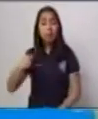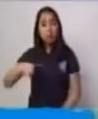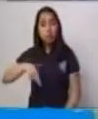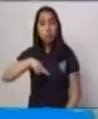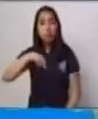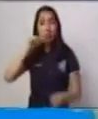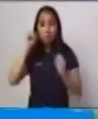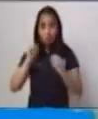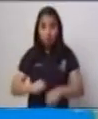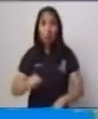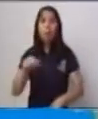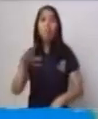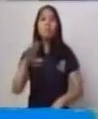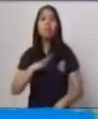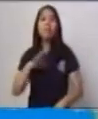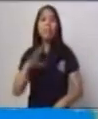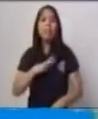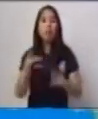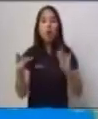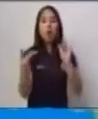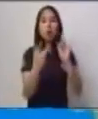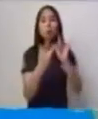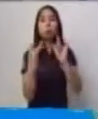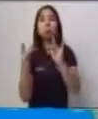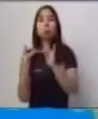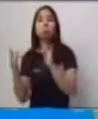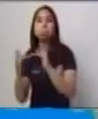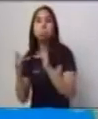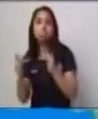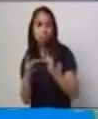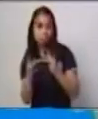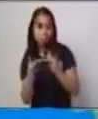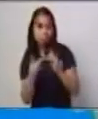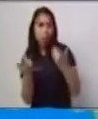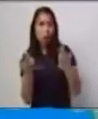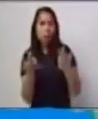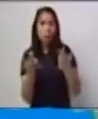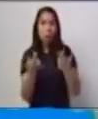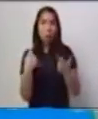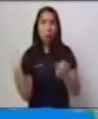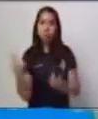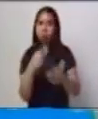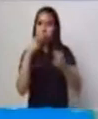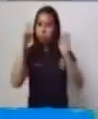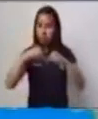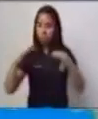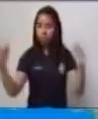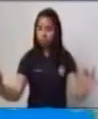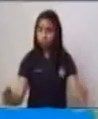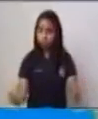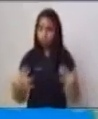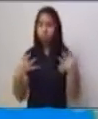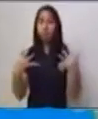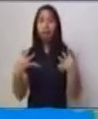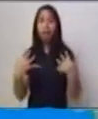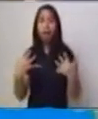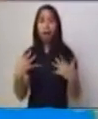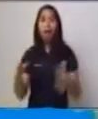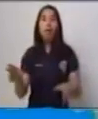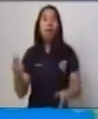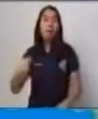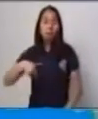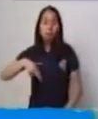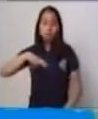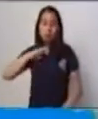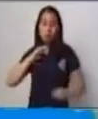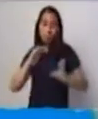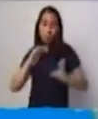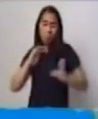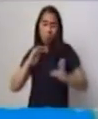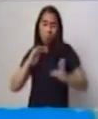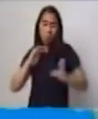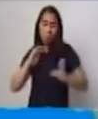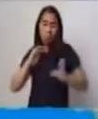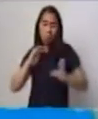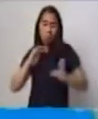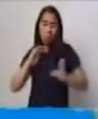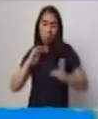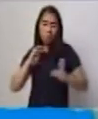contacto directo con el público. Los gestos, las miradas, nuestros movimientos corporales.